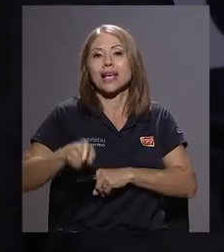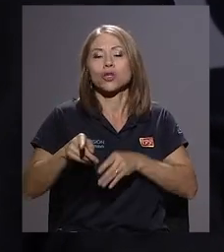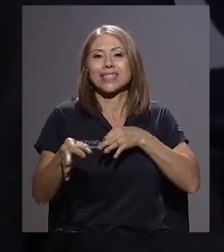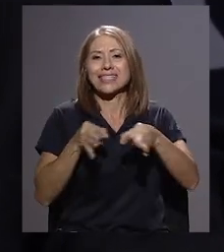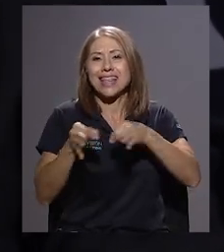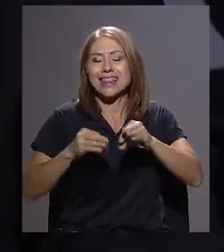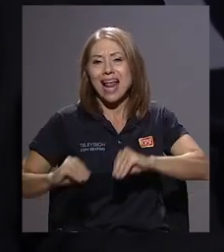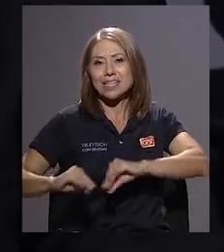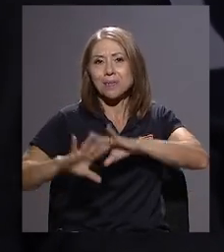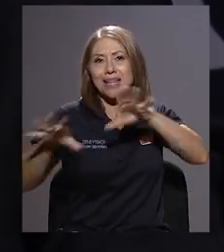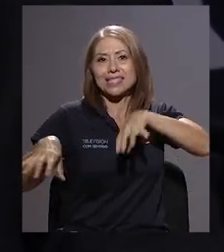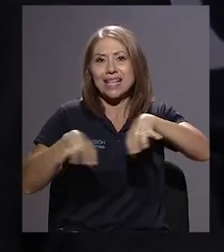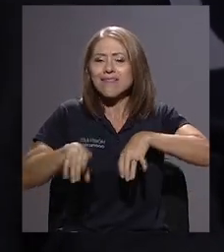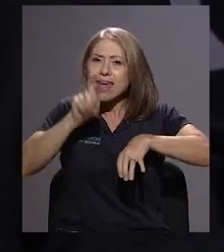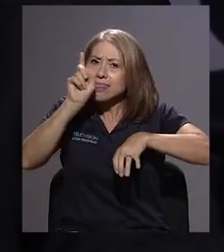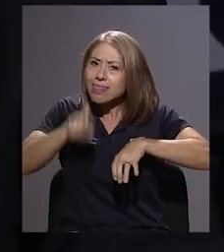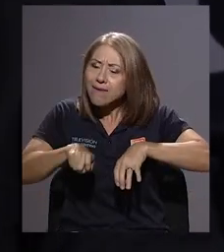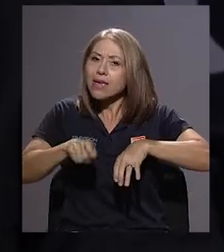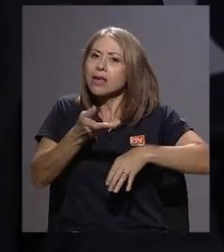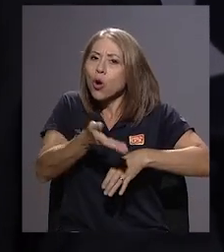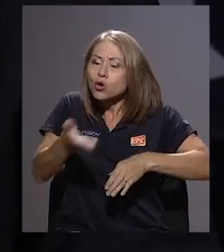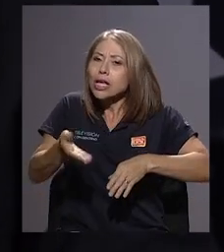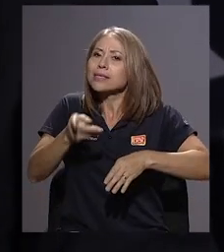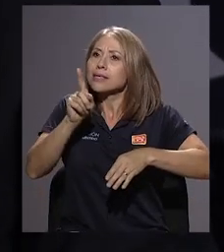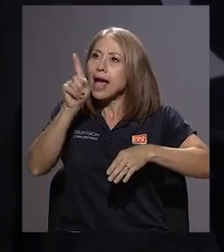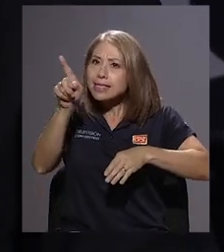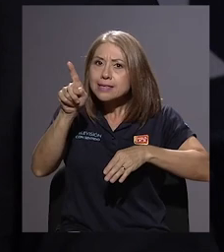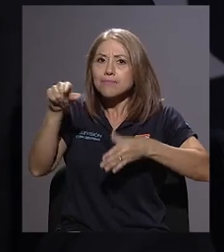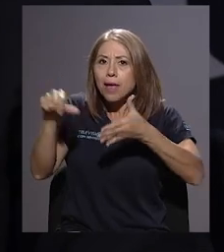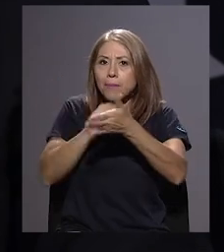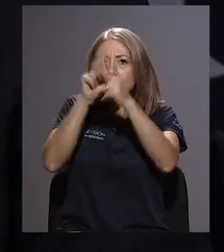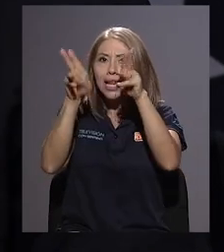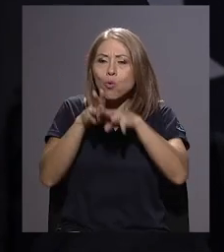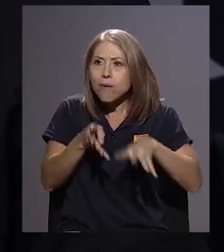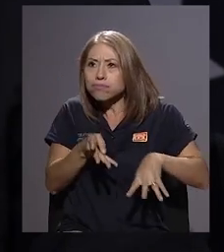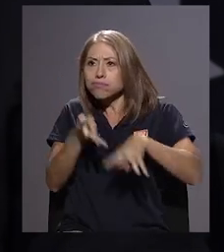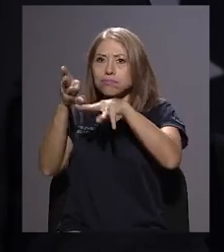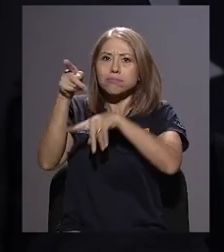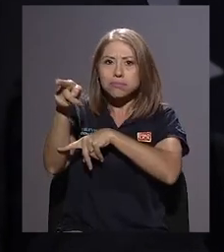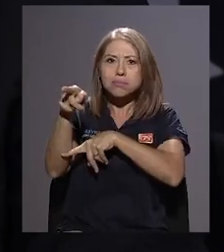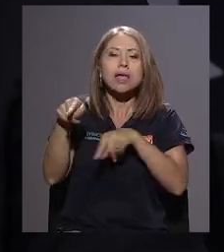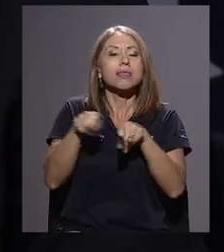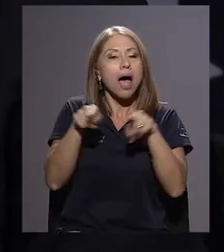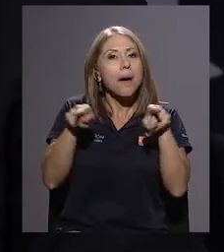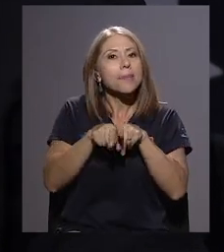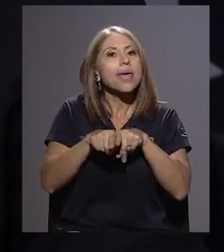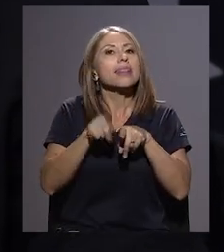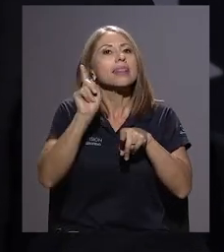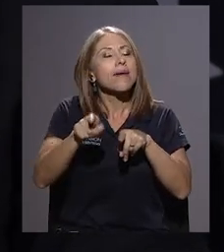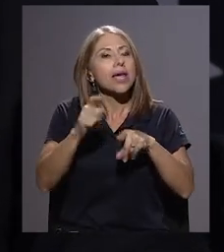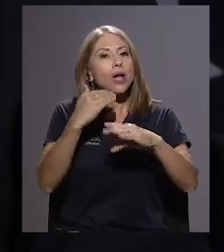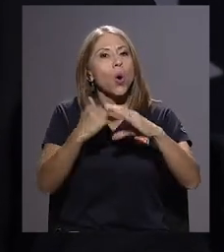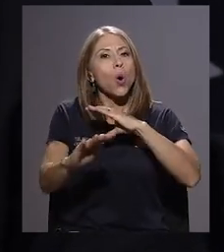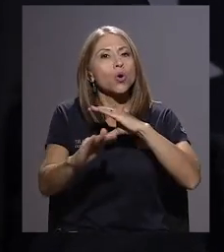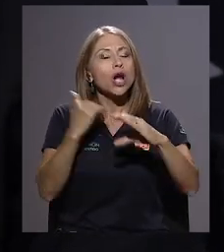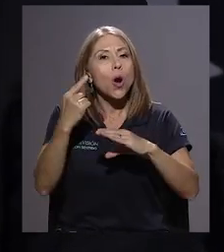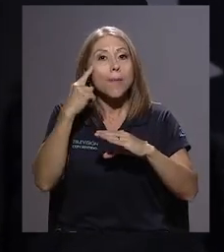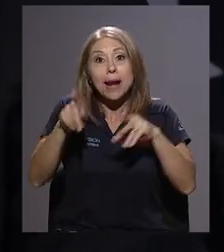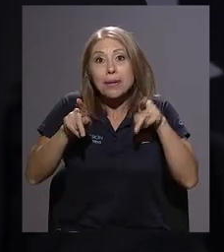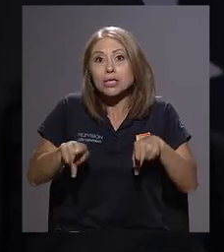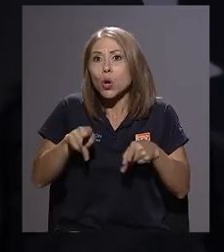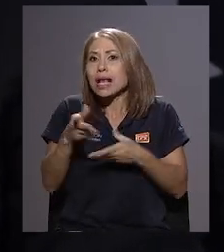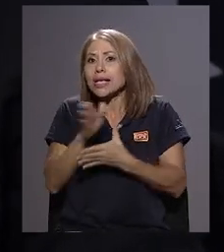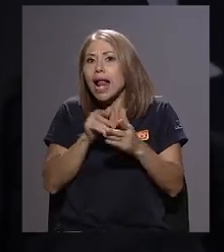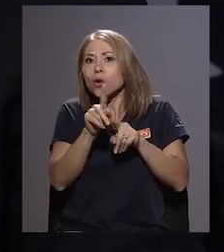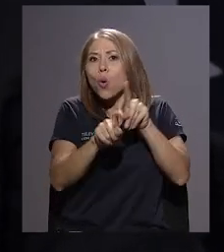transparencia activa de cosas que tienen que ser publicadas en la página web para que los ciudadanos puedan buscarlos allí, que hay que tener un correo electrónico para atender peticiones,